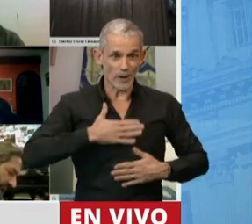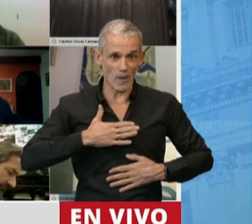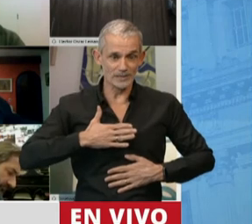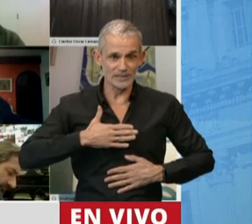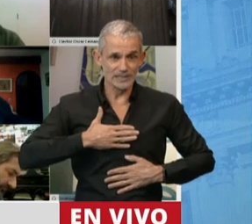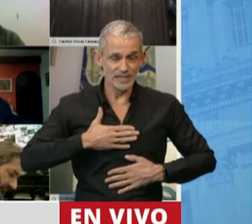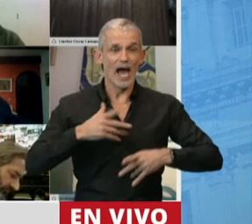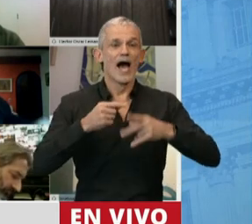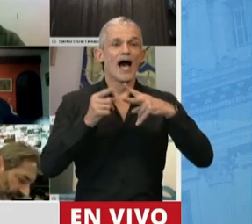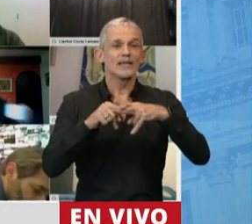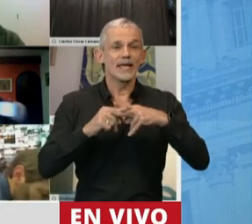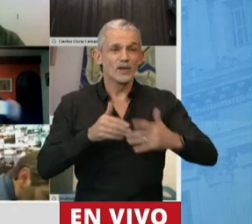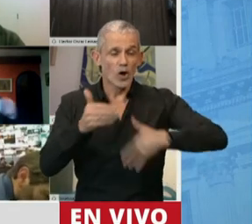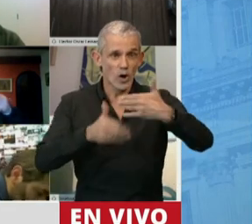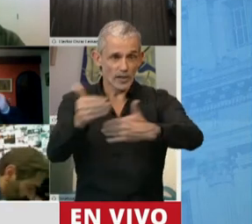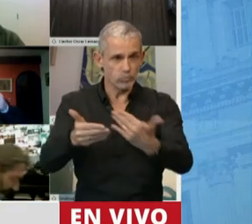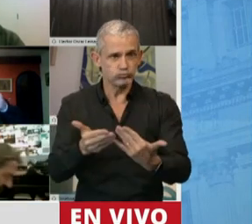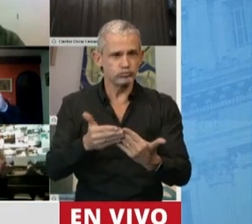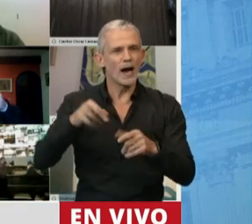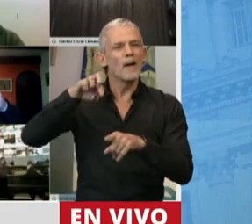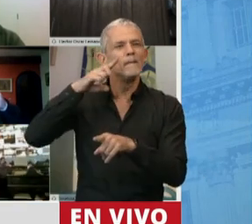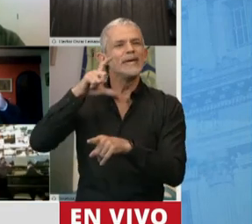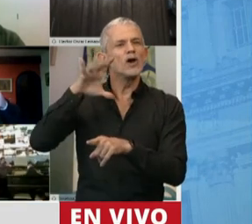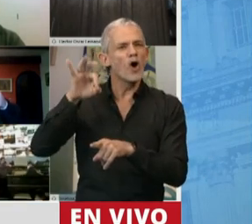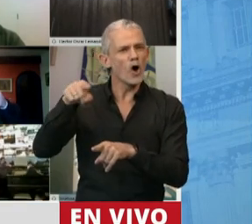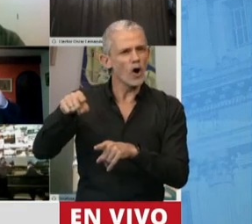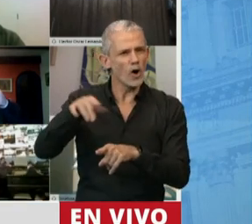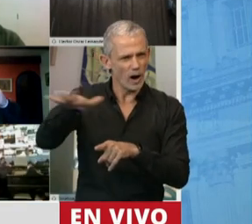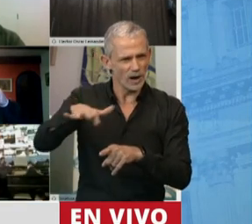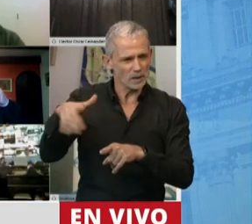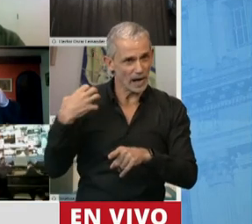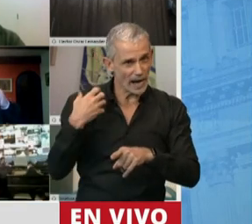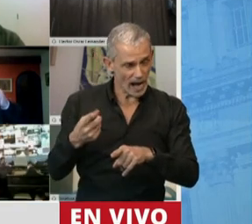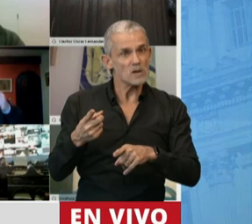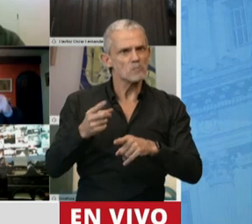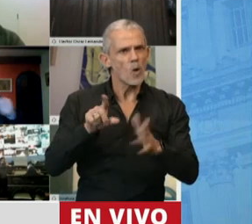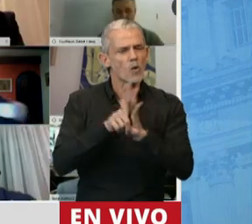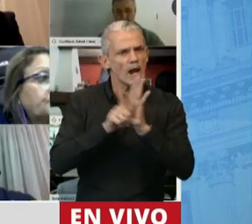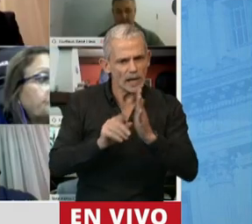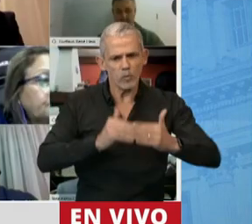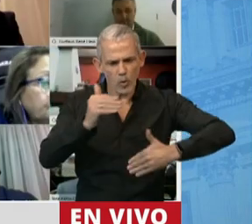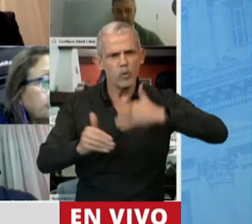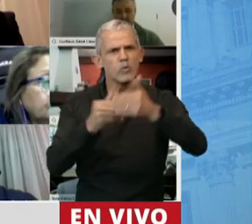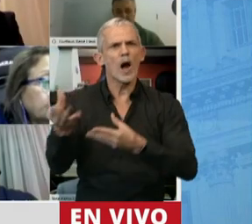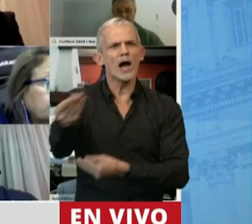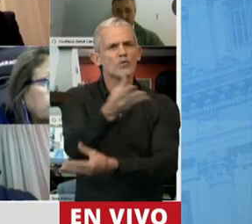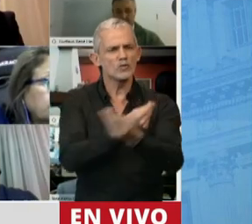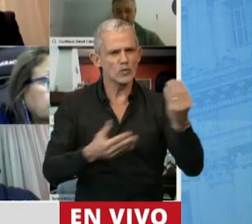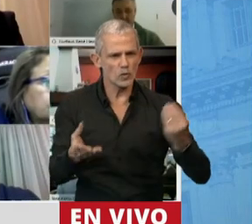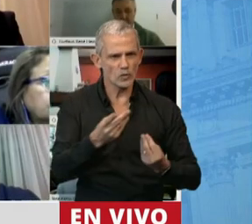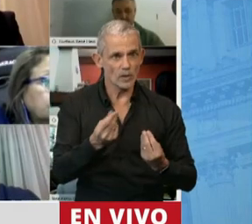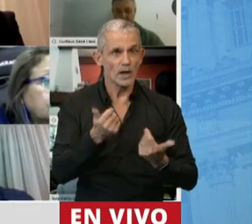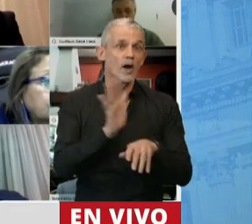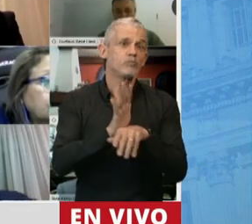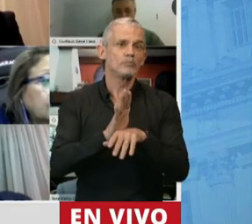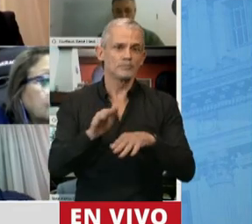incipiente polo tecnológico que tenemos en la ciudad de General Pico, una ley progresiva, una ley solidaria, y que significa